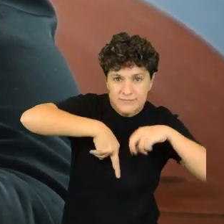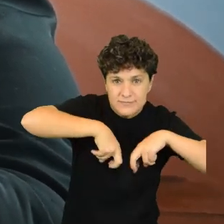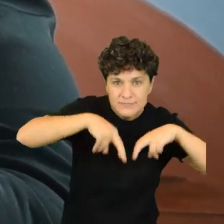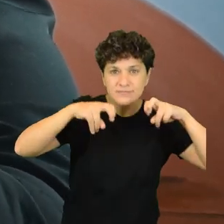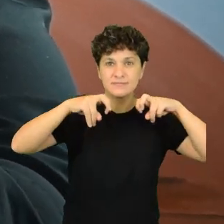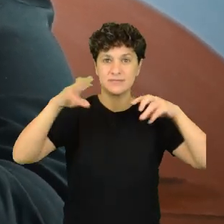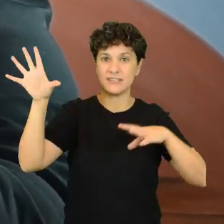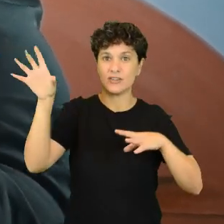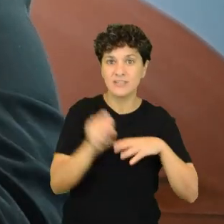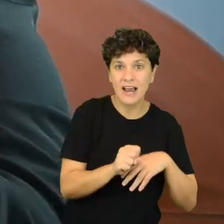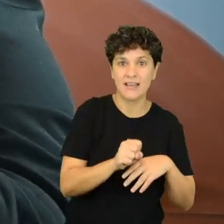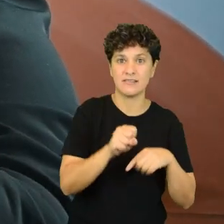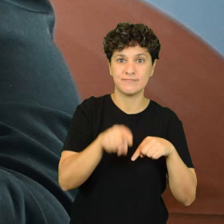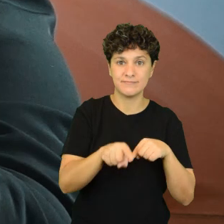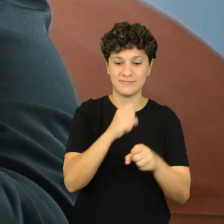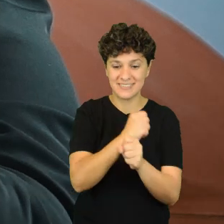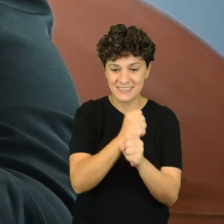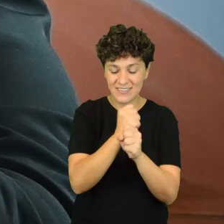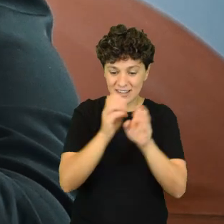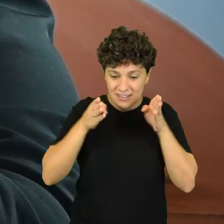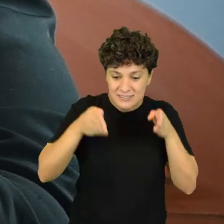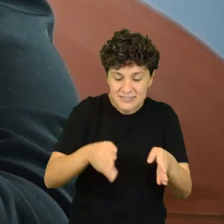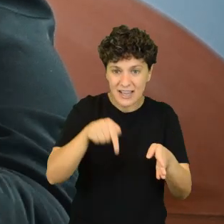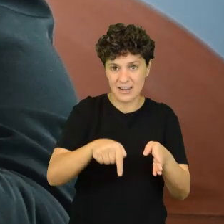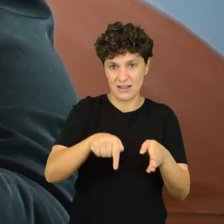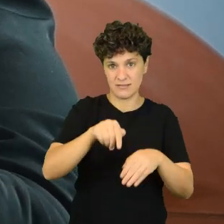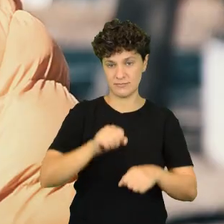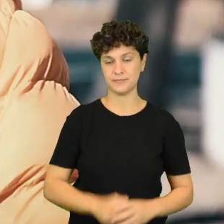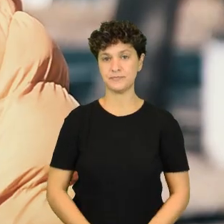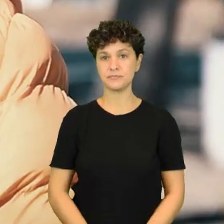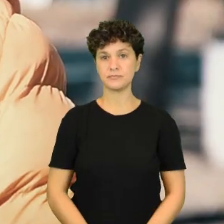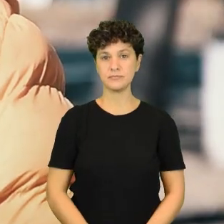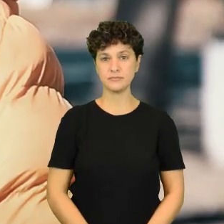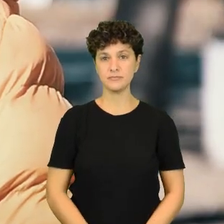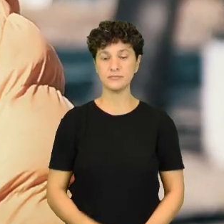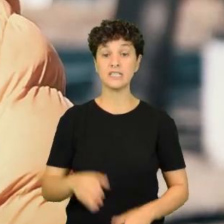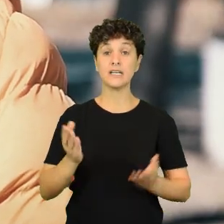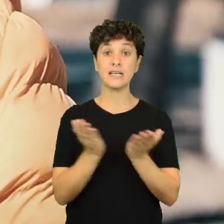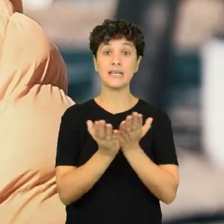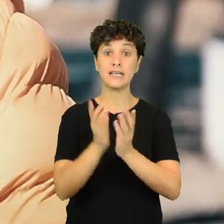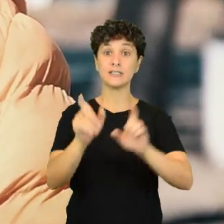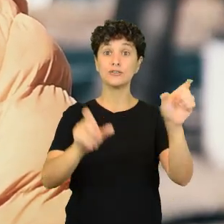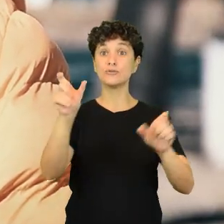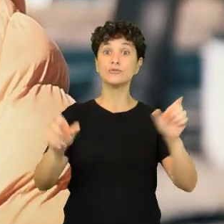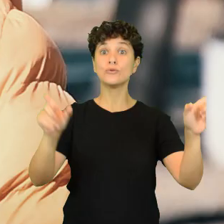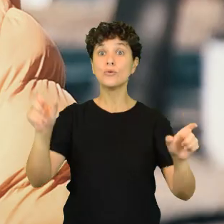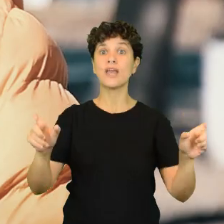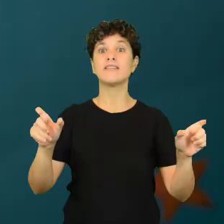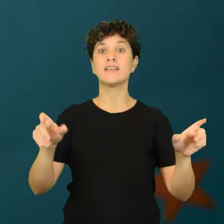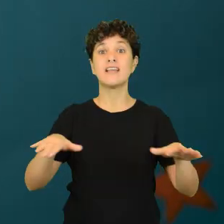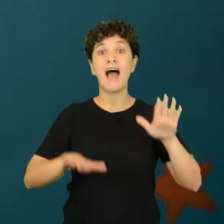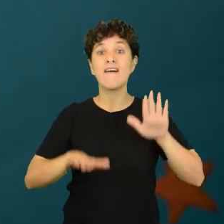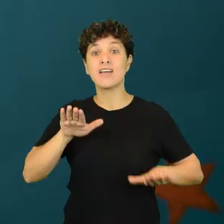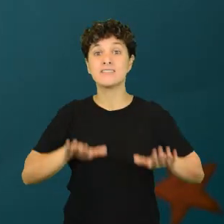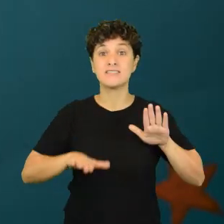para así traerlo de una forma más integrada a mi asignatura. Creo que el alumno sin querer, y a veces queriendo,